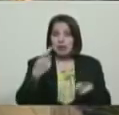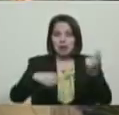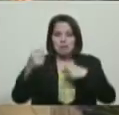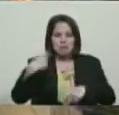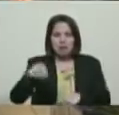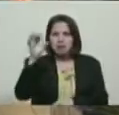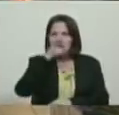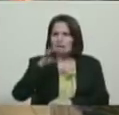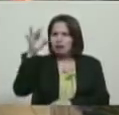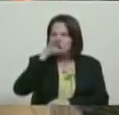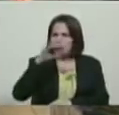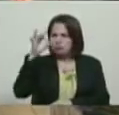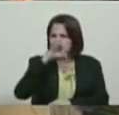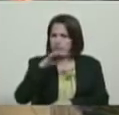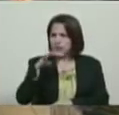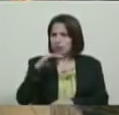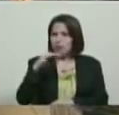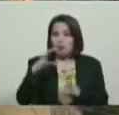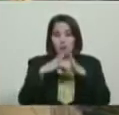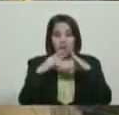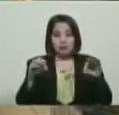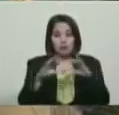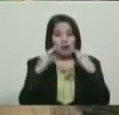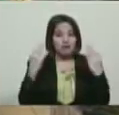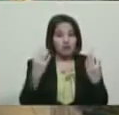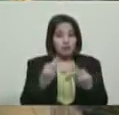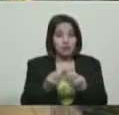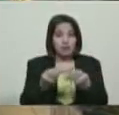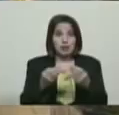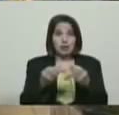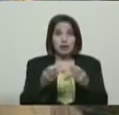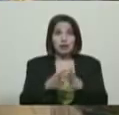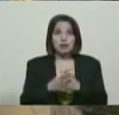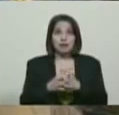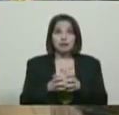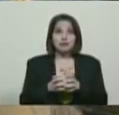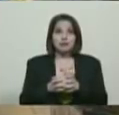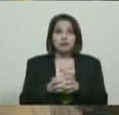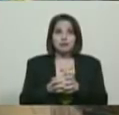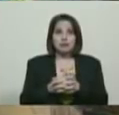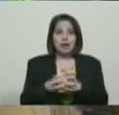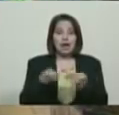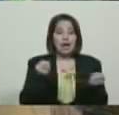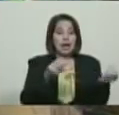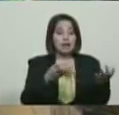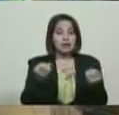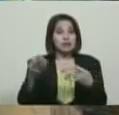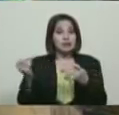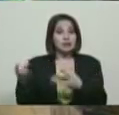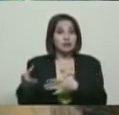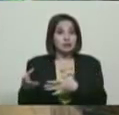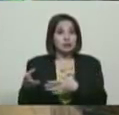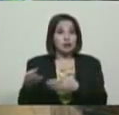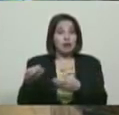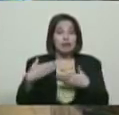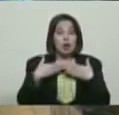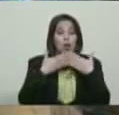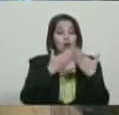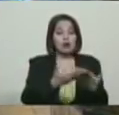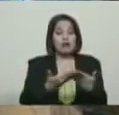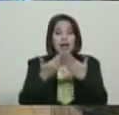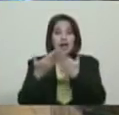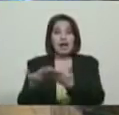pernil navideño para toda la familia de los clas, toda, y la distribución de los regalos para